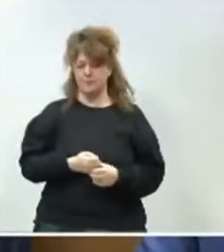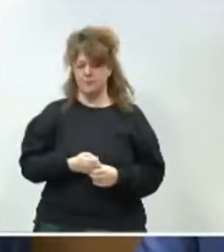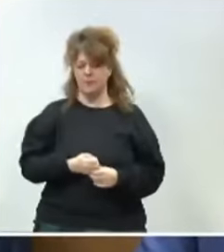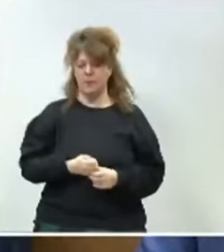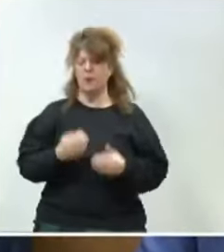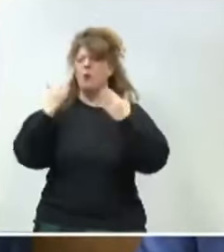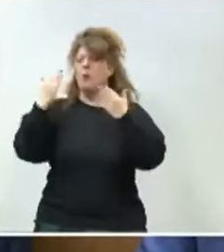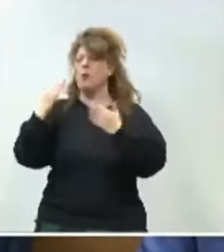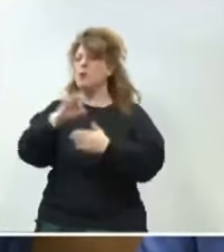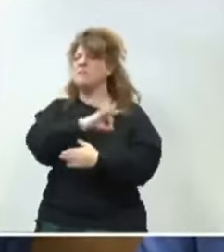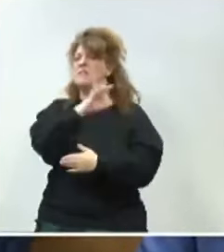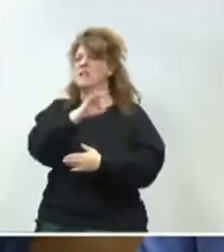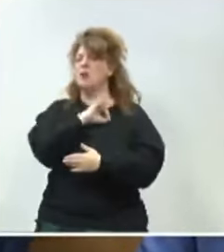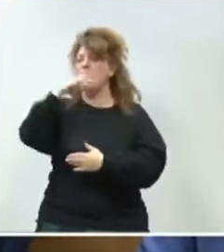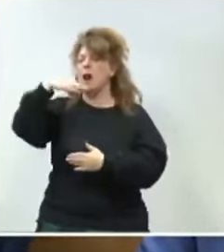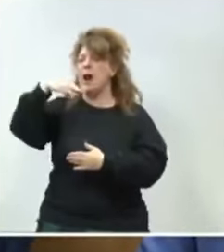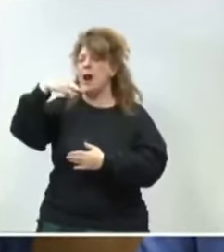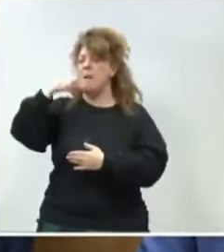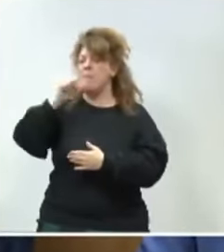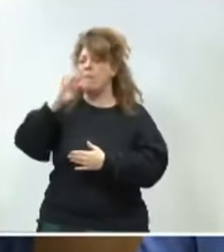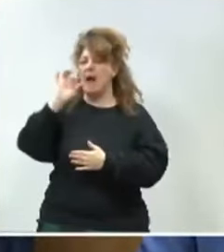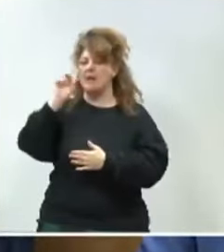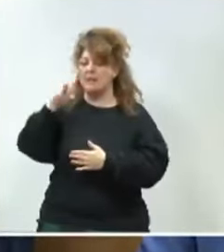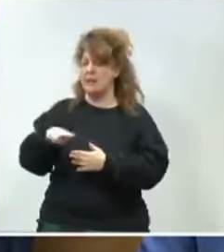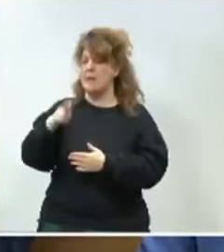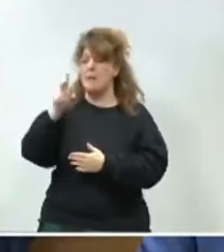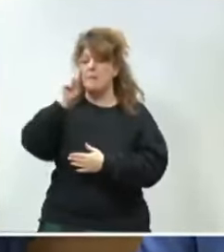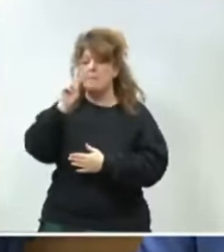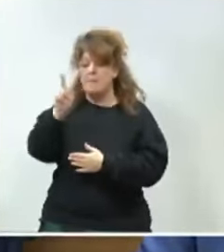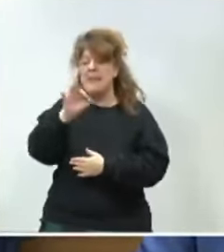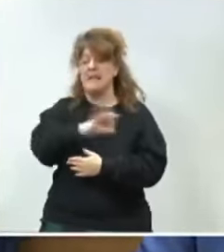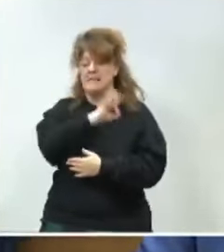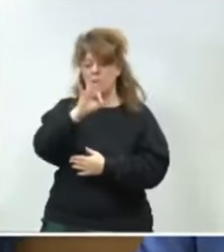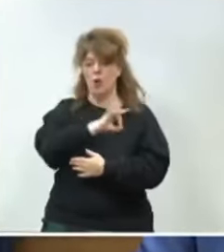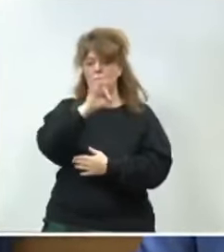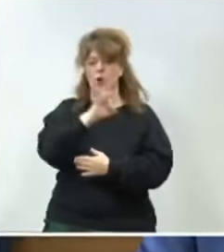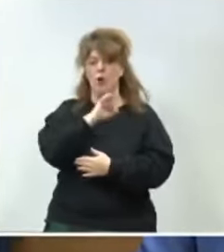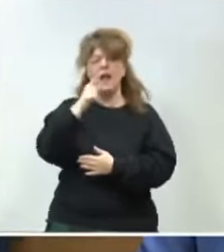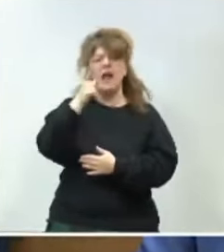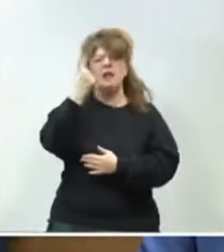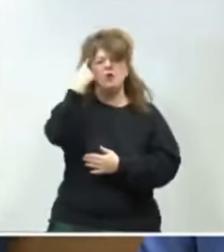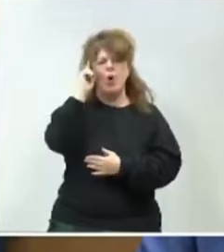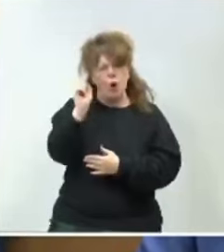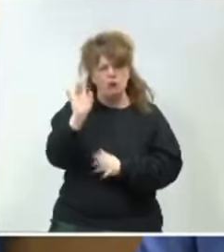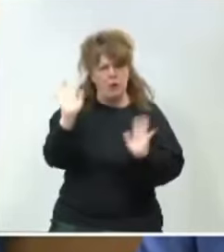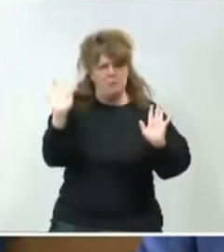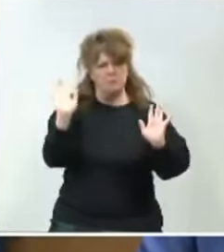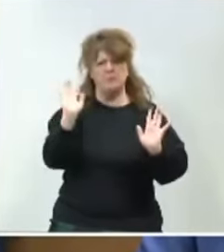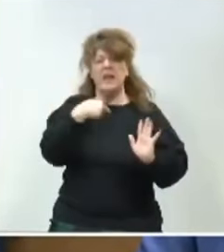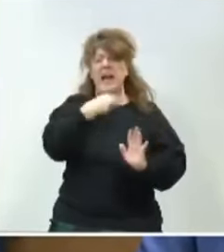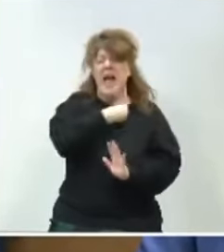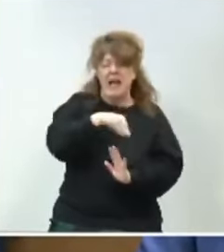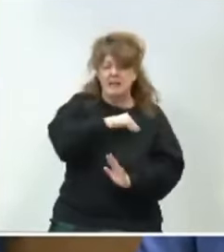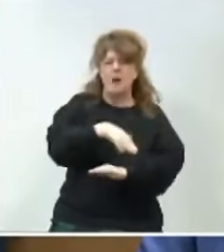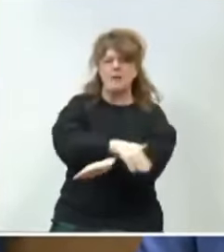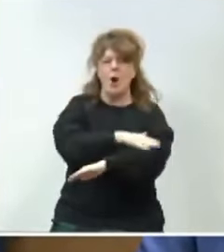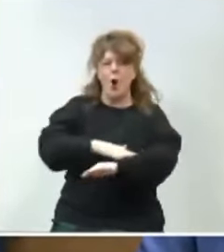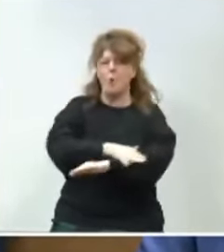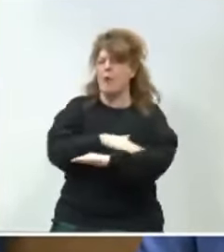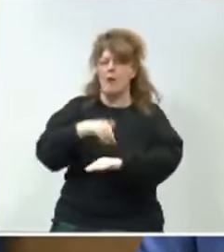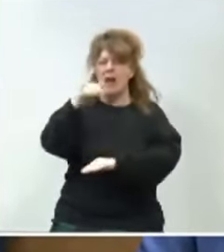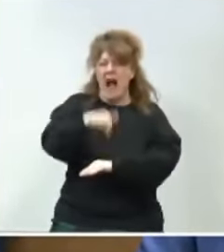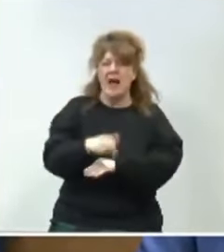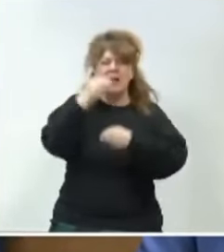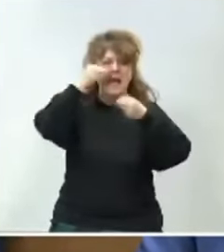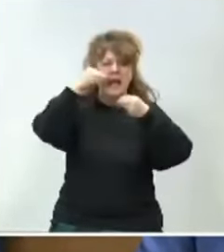Señora Martín, mire señorías, por si alguna de sus señorías no lo sabe, el Gobierno en España, durante toda nuestra